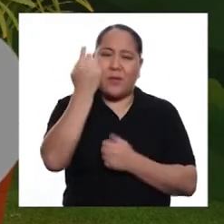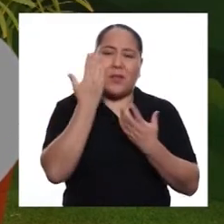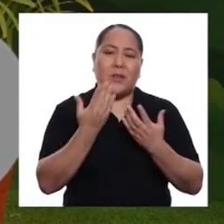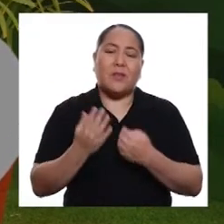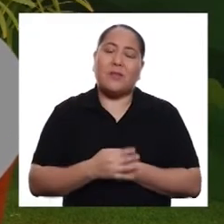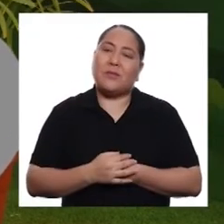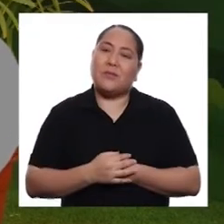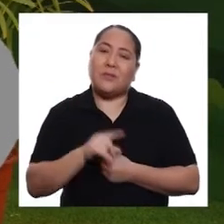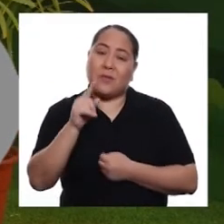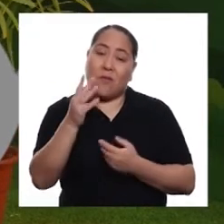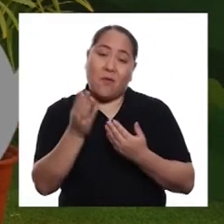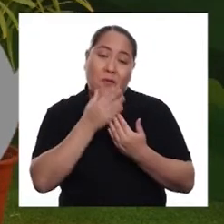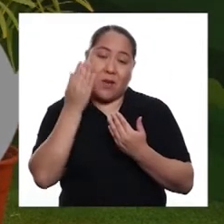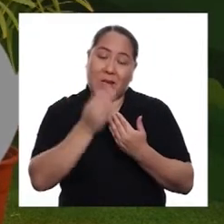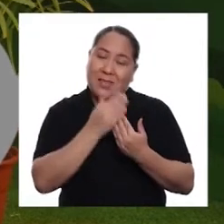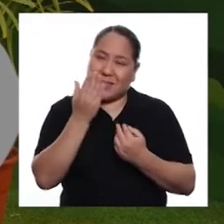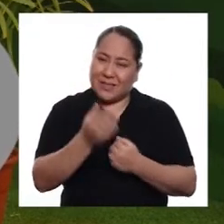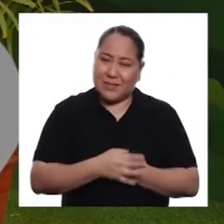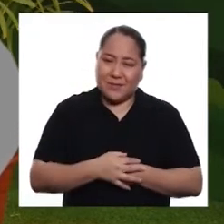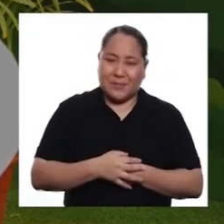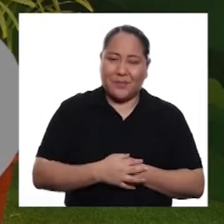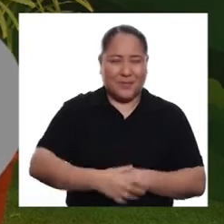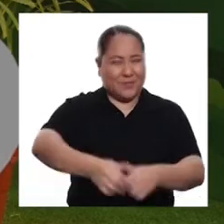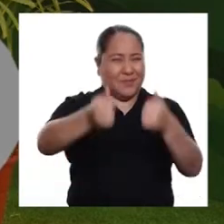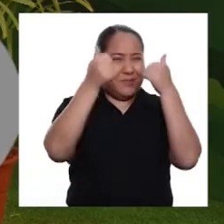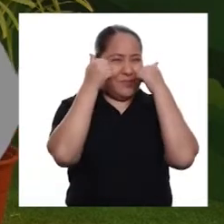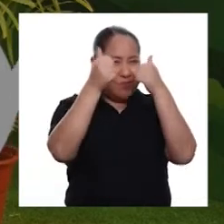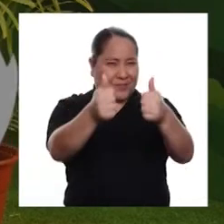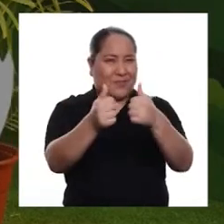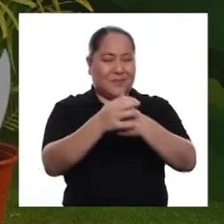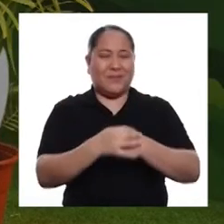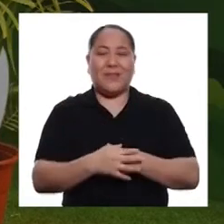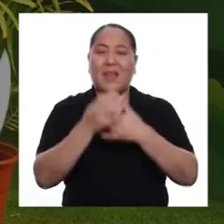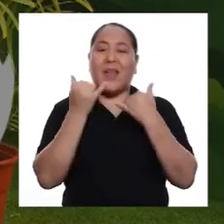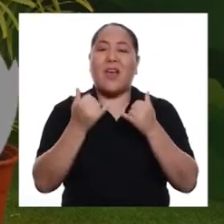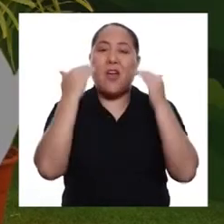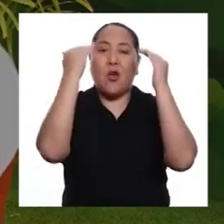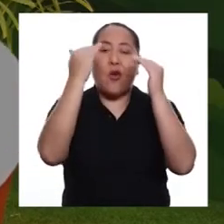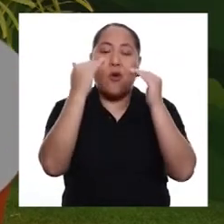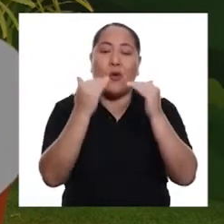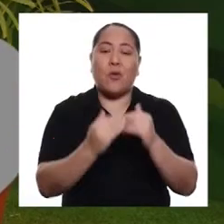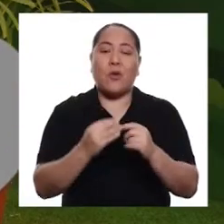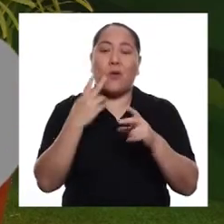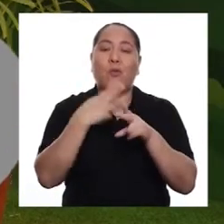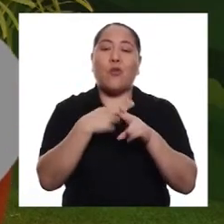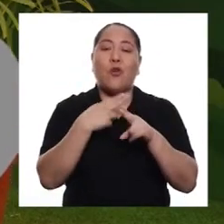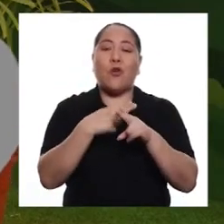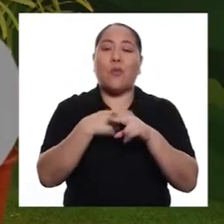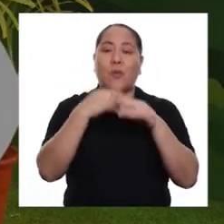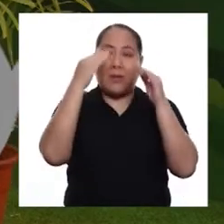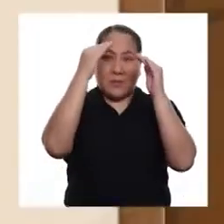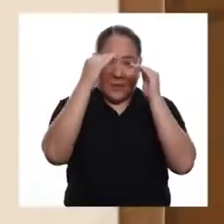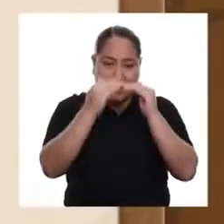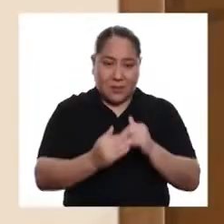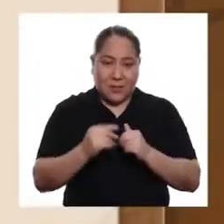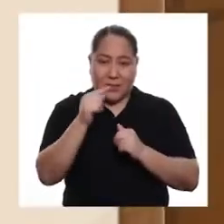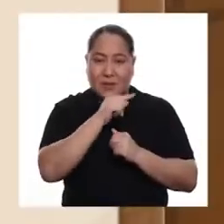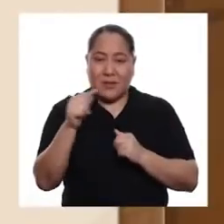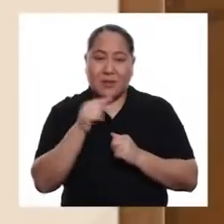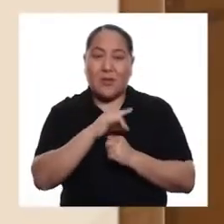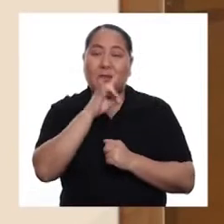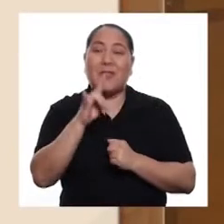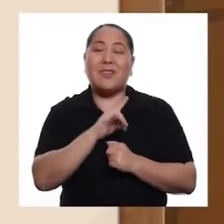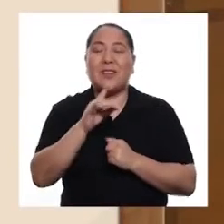uno de los ingredientes. Fue sencillo. ¡Genial! Ahora ordenen y formen el nombre de estos